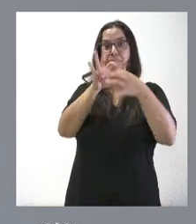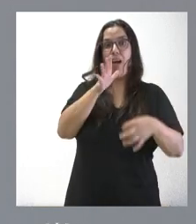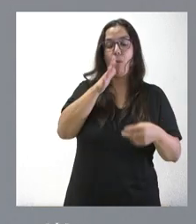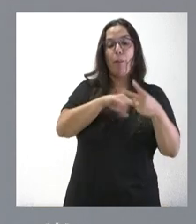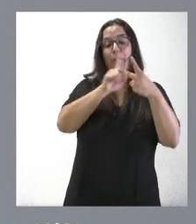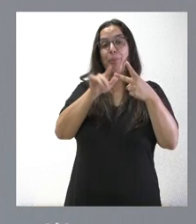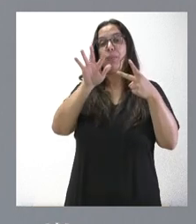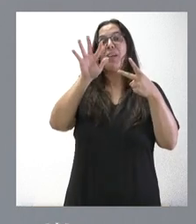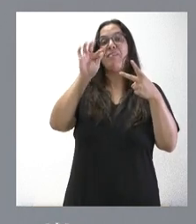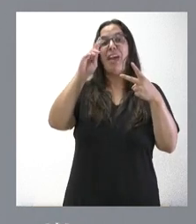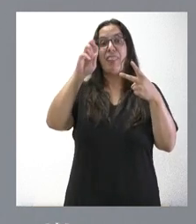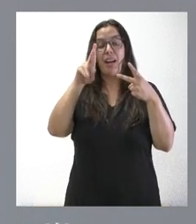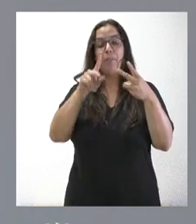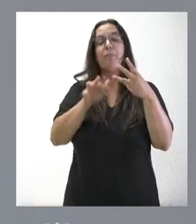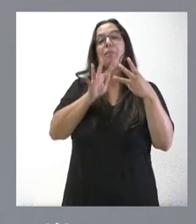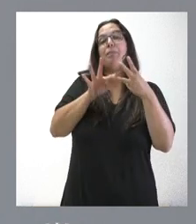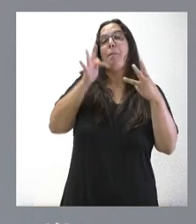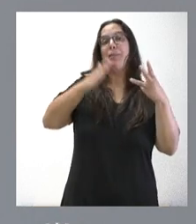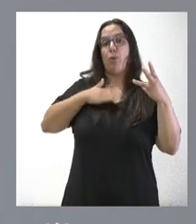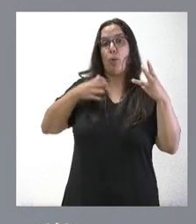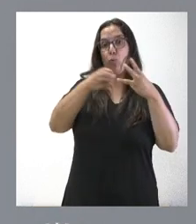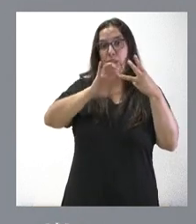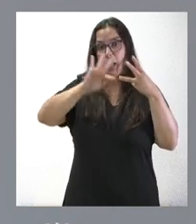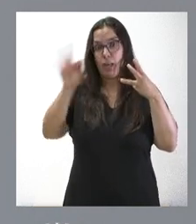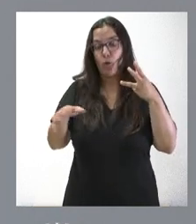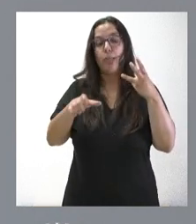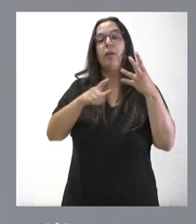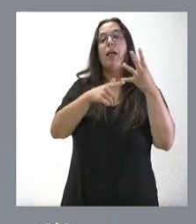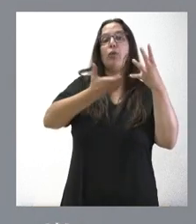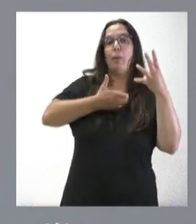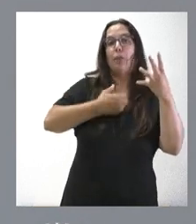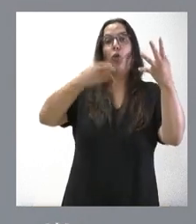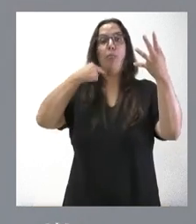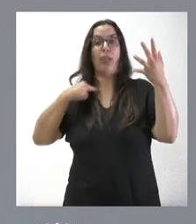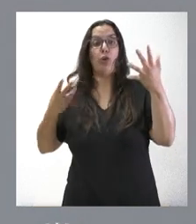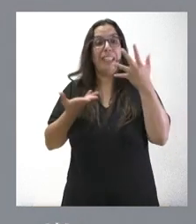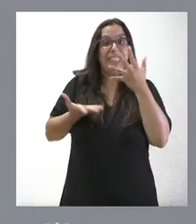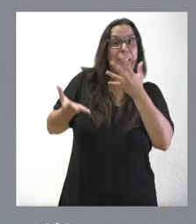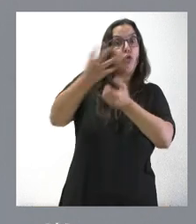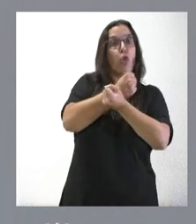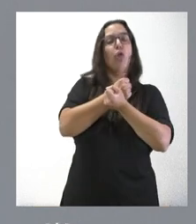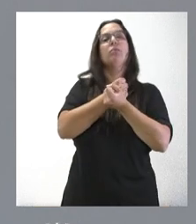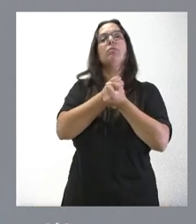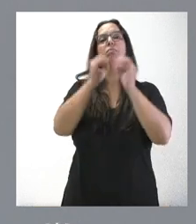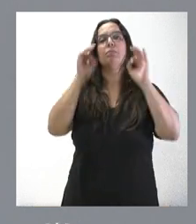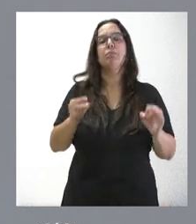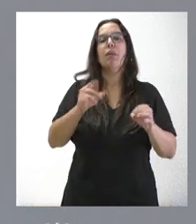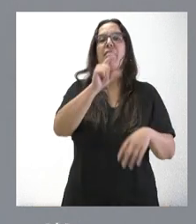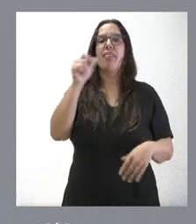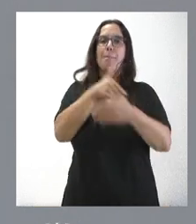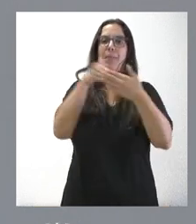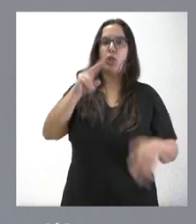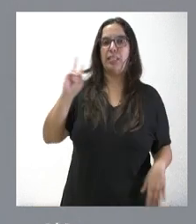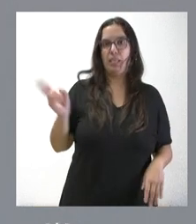operativo FEDER, más los recursos que va a poner la Junta de Castilla y León, ayuntamientos y diputaciones provinciales, juntamos un bloque de 100 millones